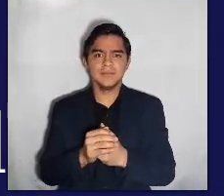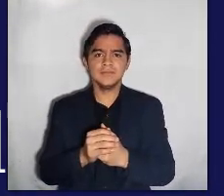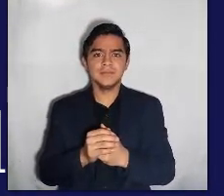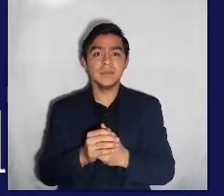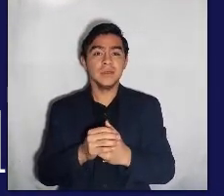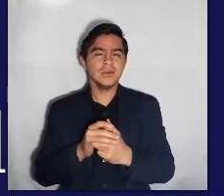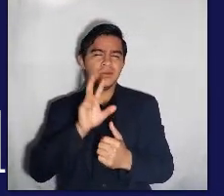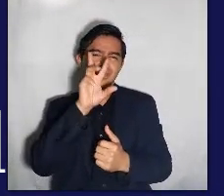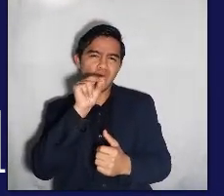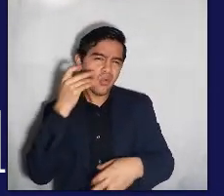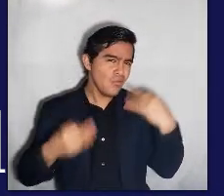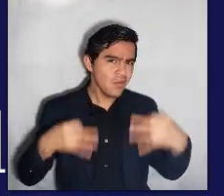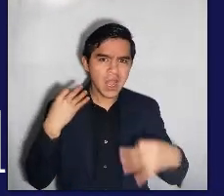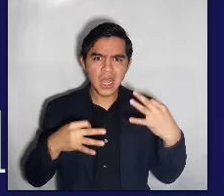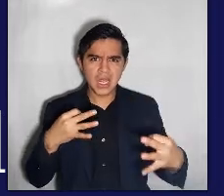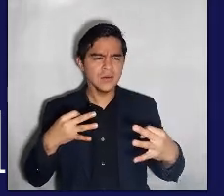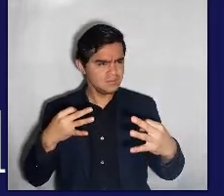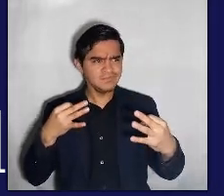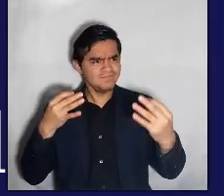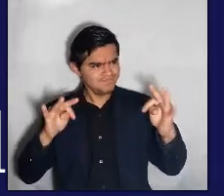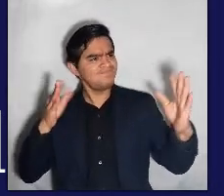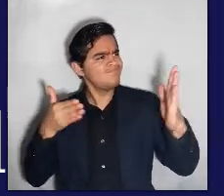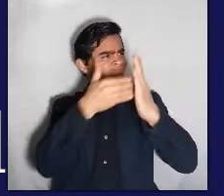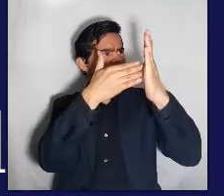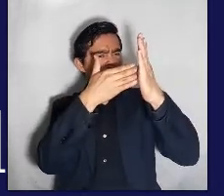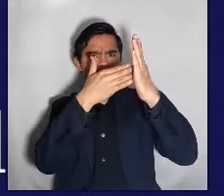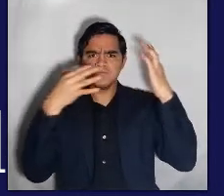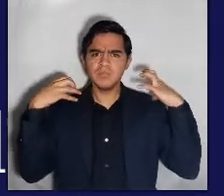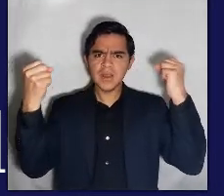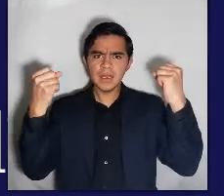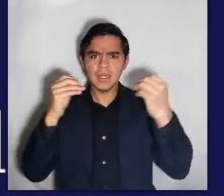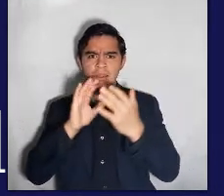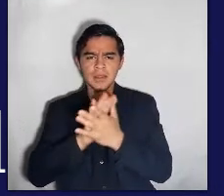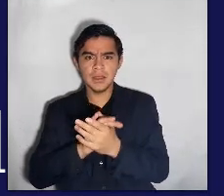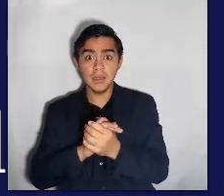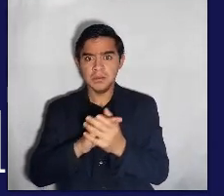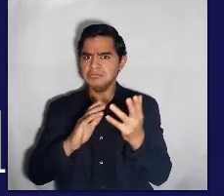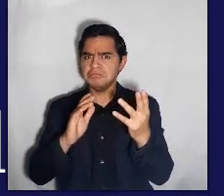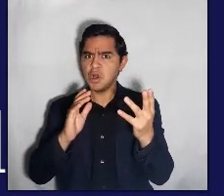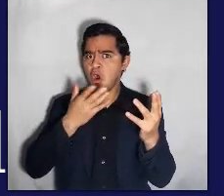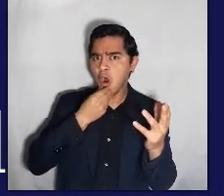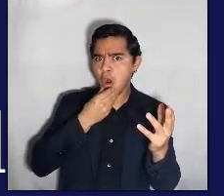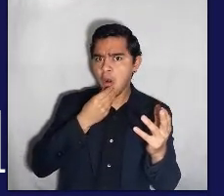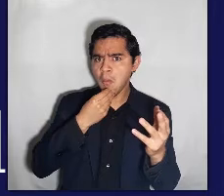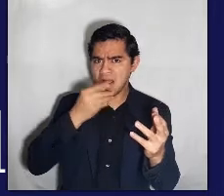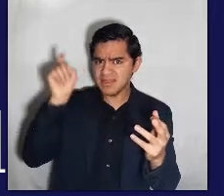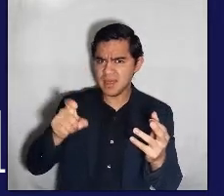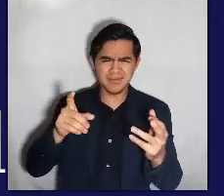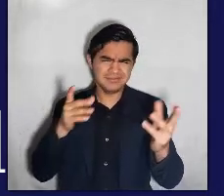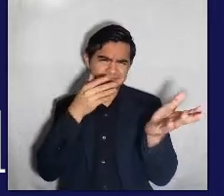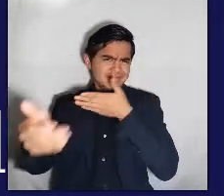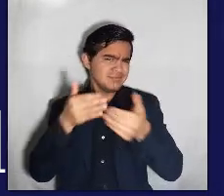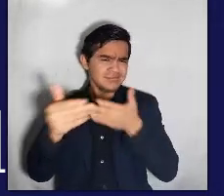que tal vez no siempre nos hacen felices. Esto nos hace valientes. Y no